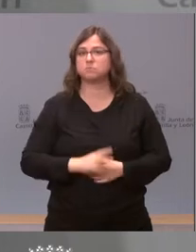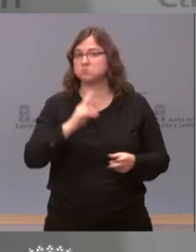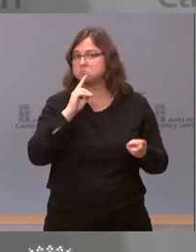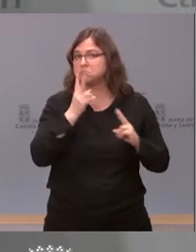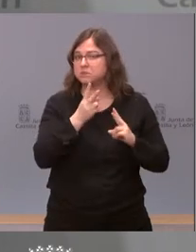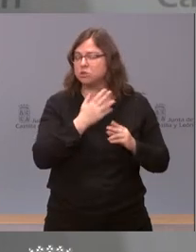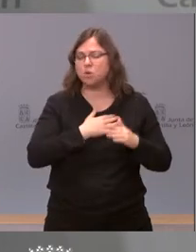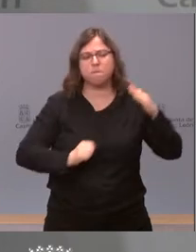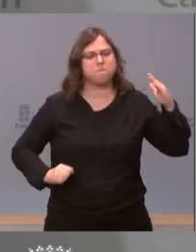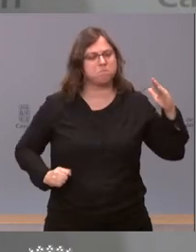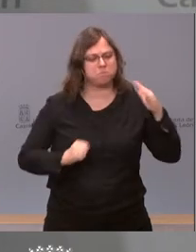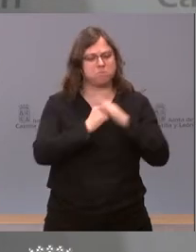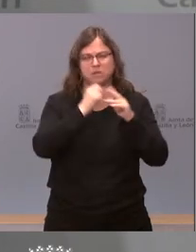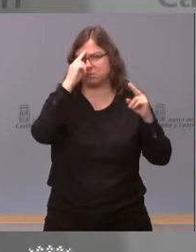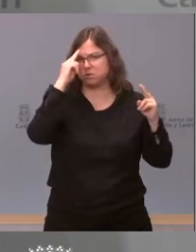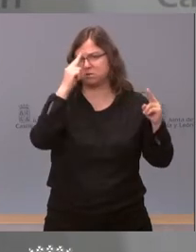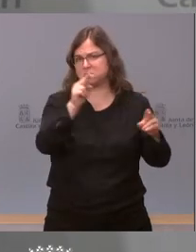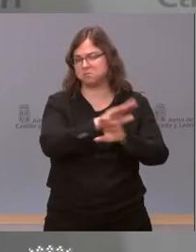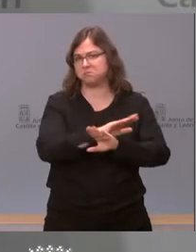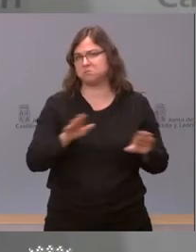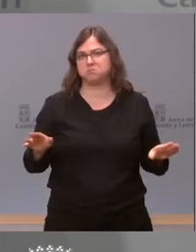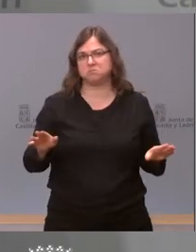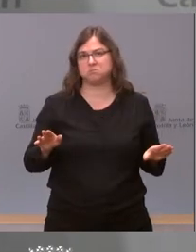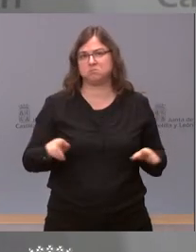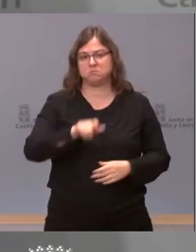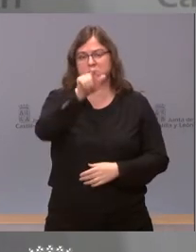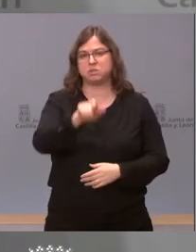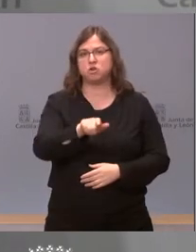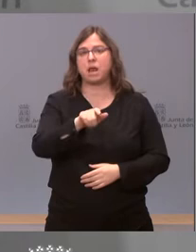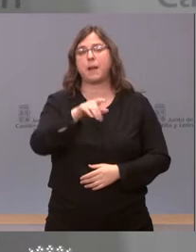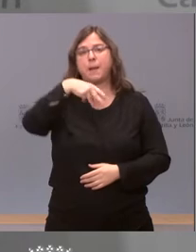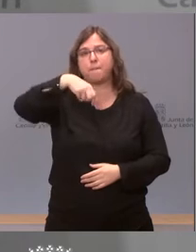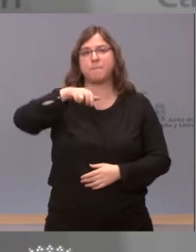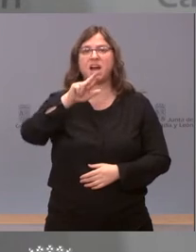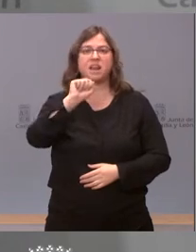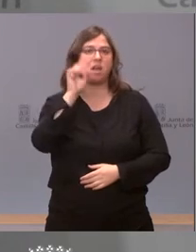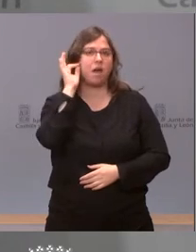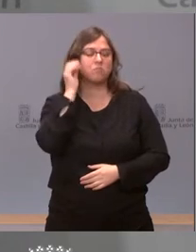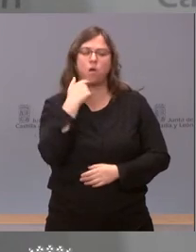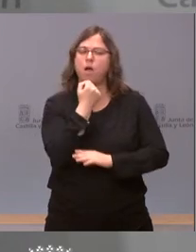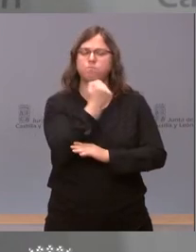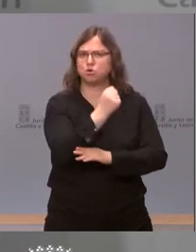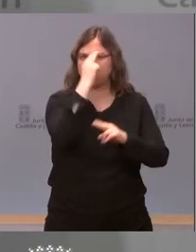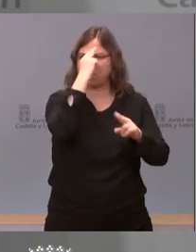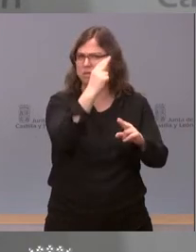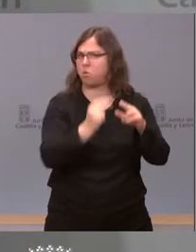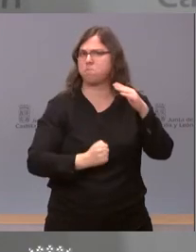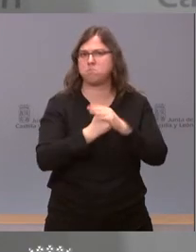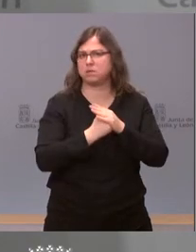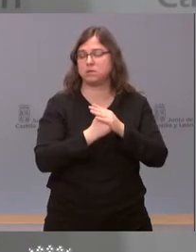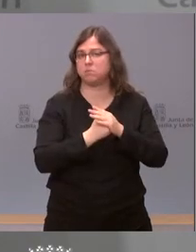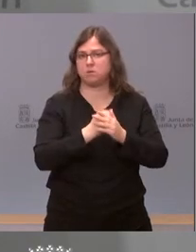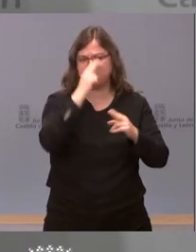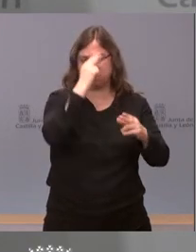máximo respeto por María y a reiterar todas las declaraciones que he hecho